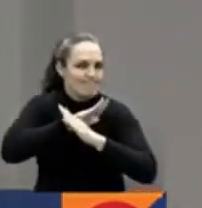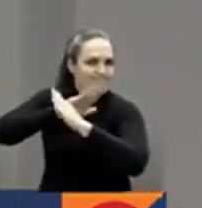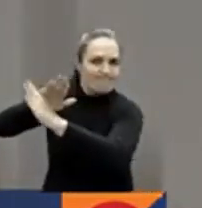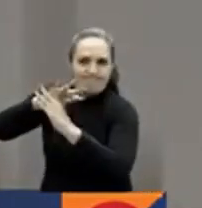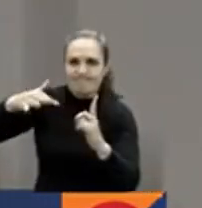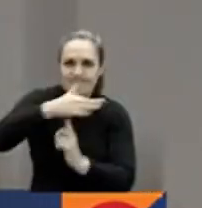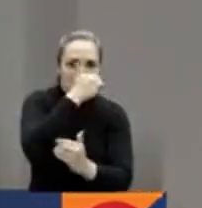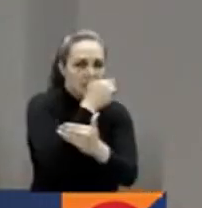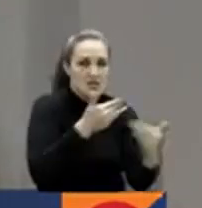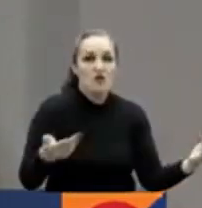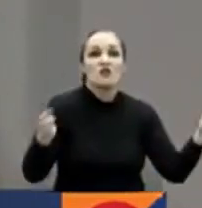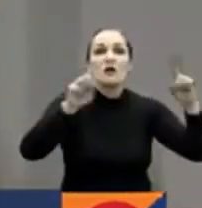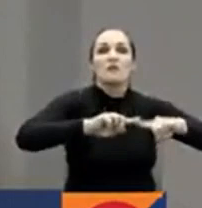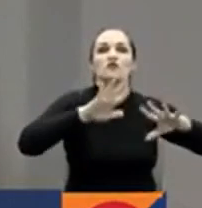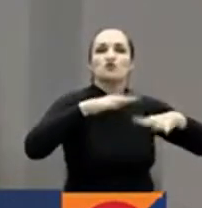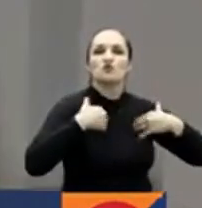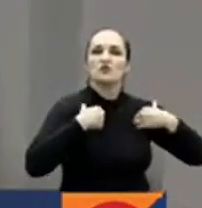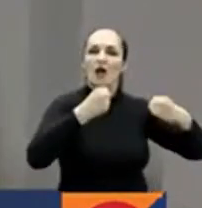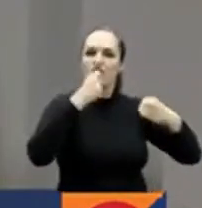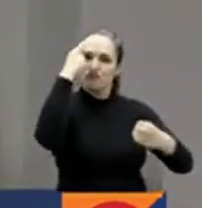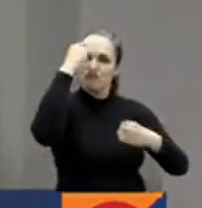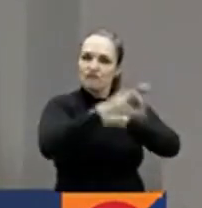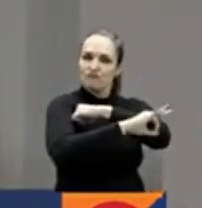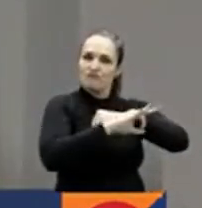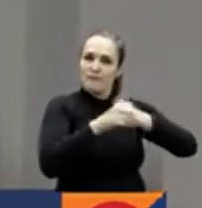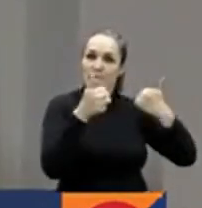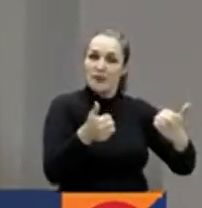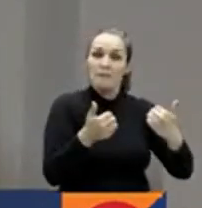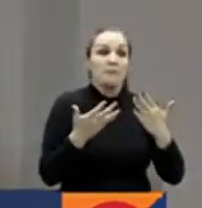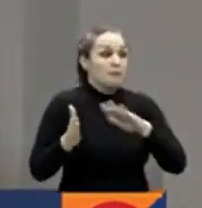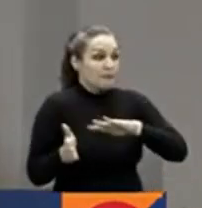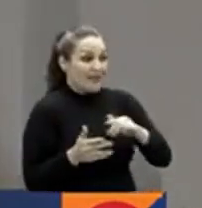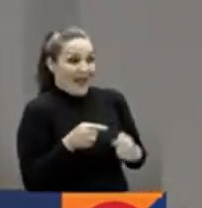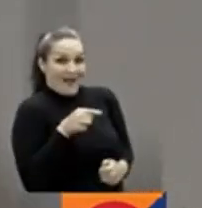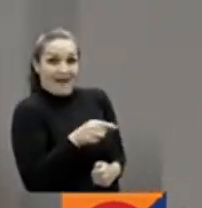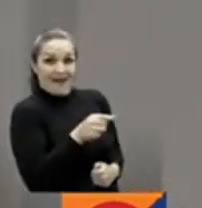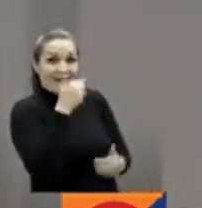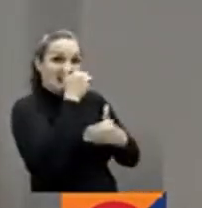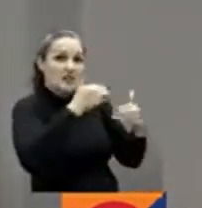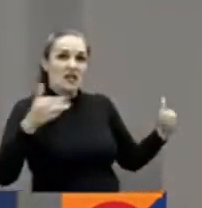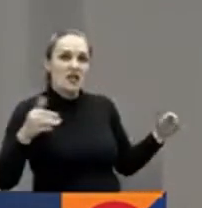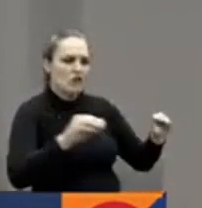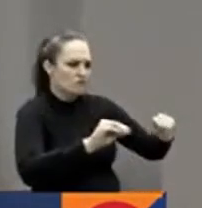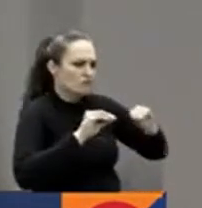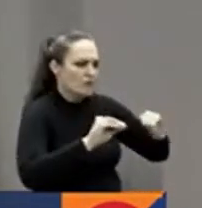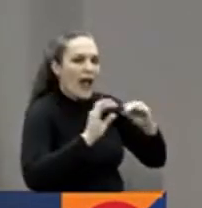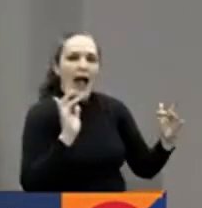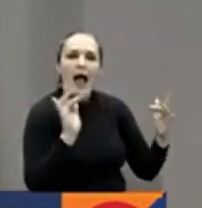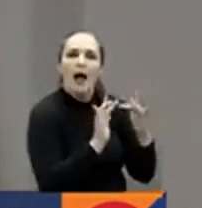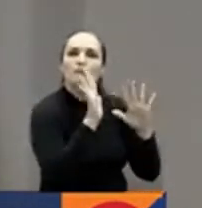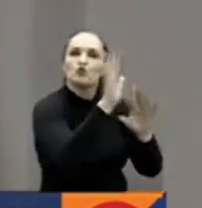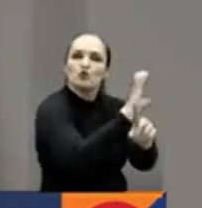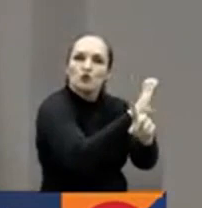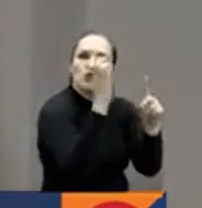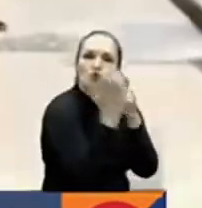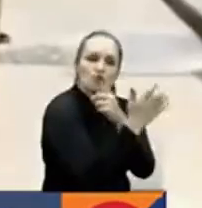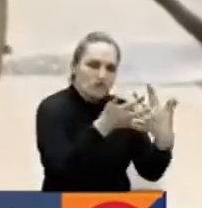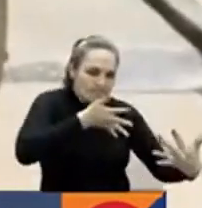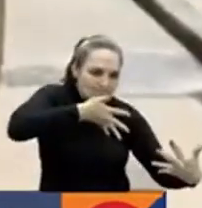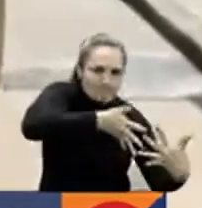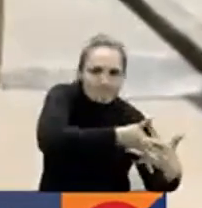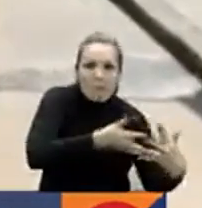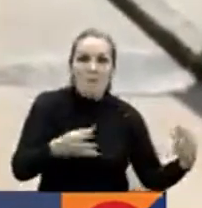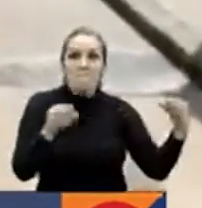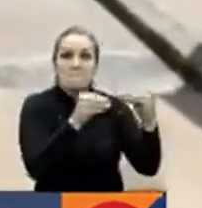etnoeducativos con el fin de garantizar la permanencia y erradicar el reclutamiento forzado.